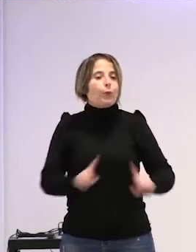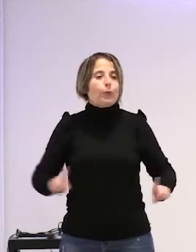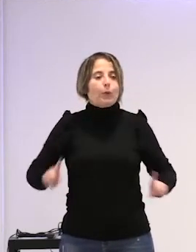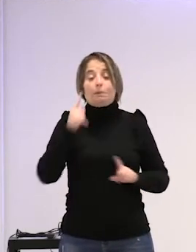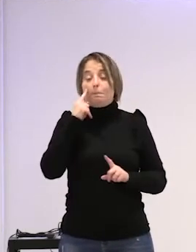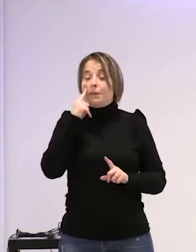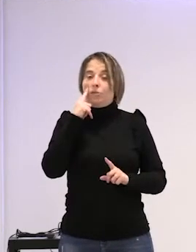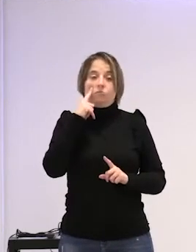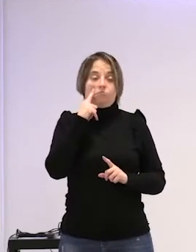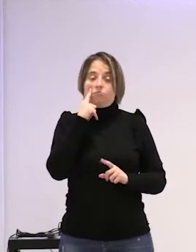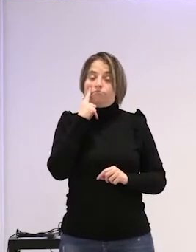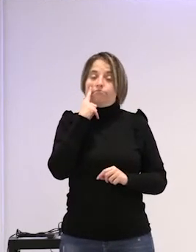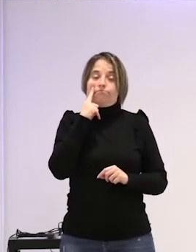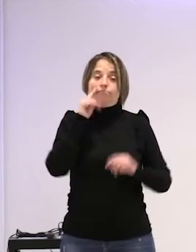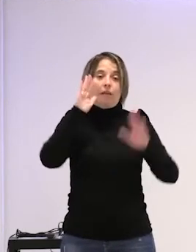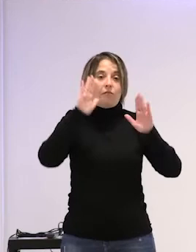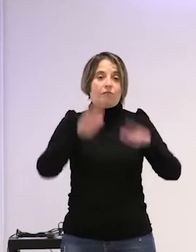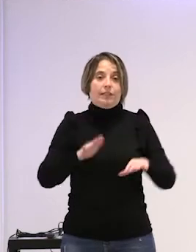en el fondo